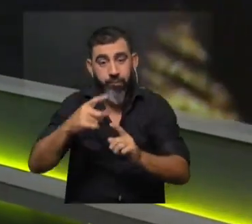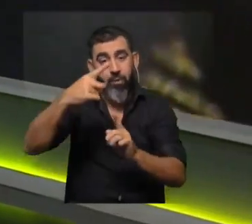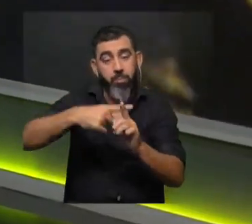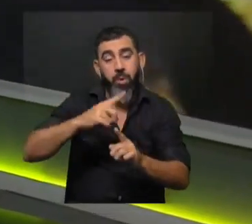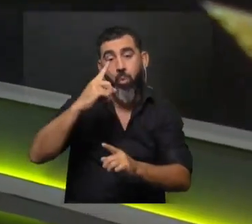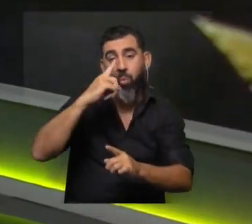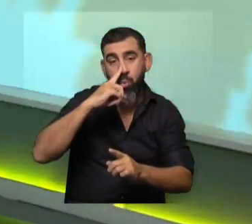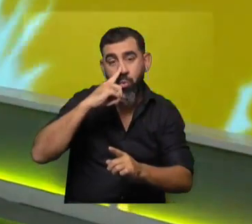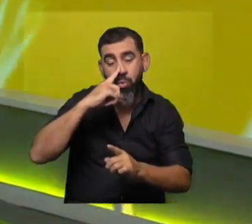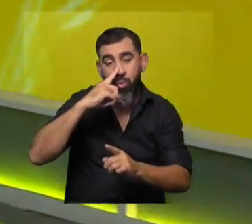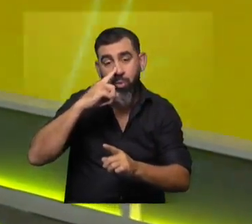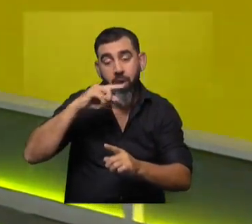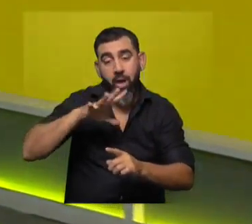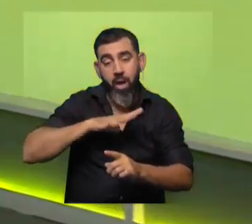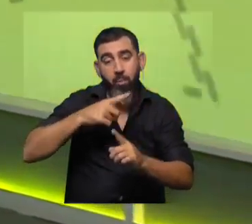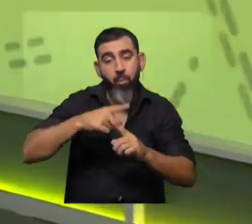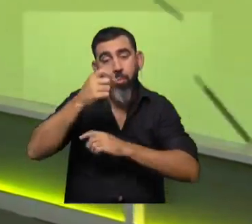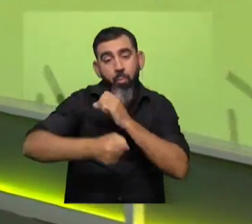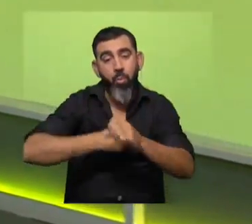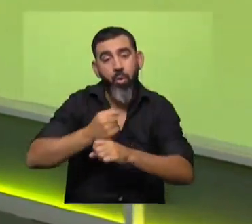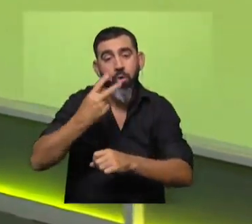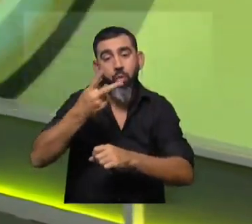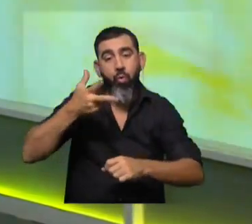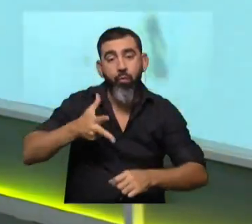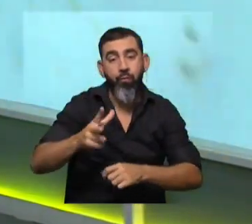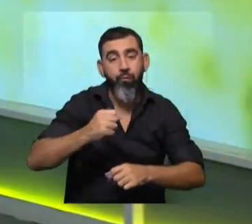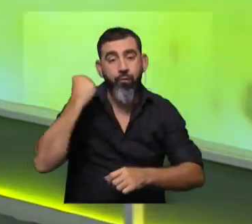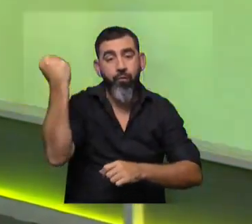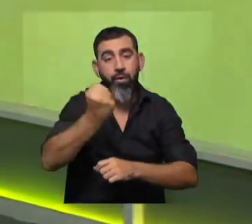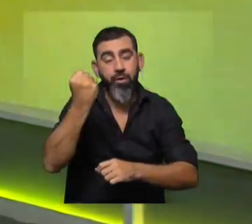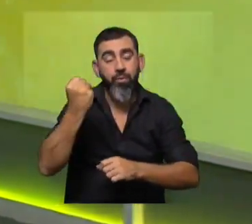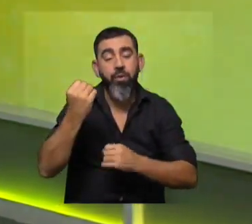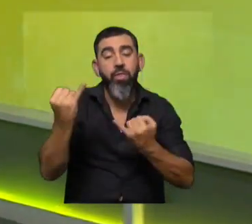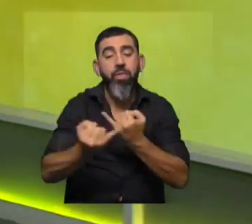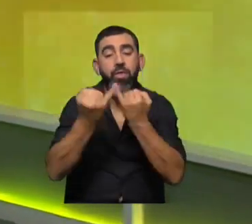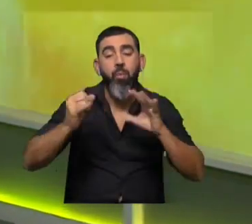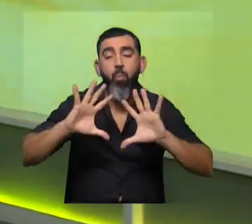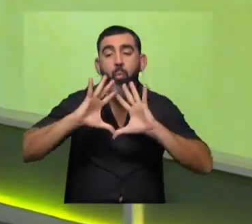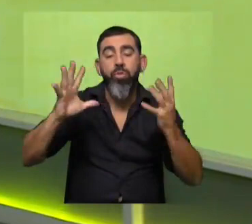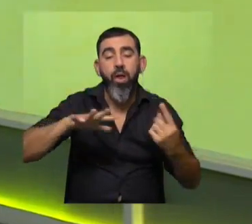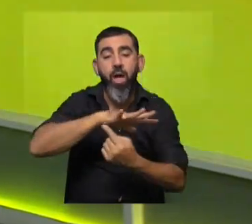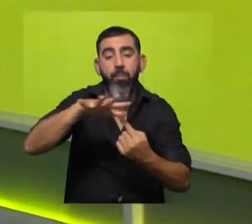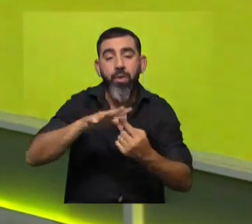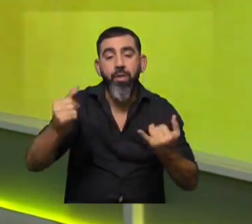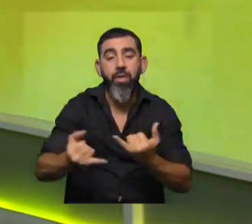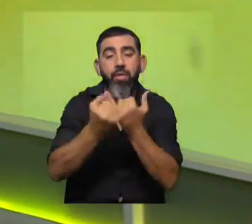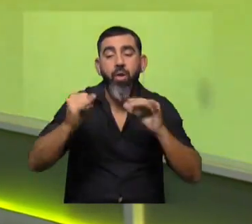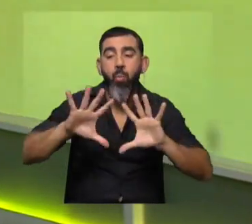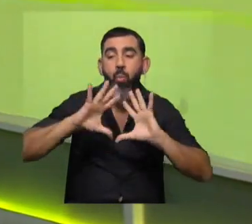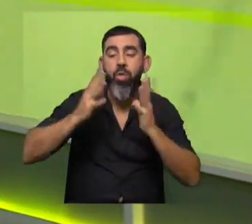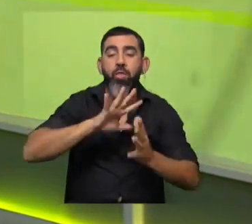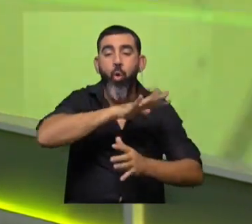junio se celebran anualmente dos fechas clave, el Día Mundial del Ambiente y el Día Mundial de los Océanos.